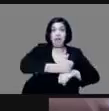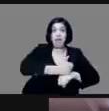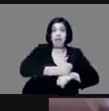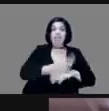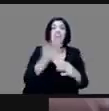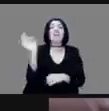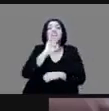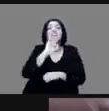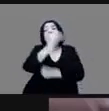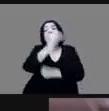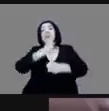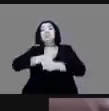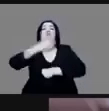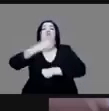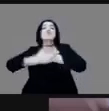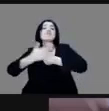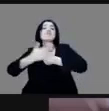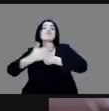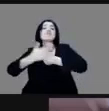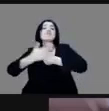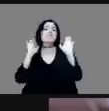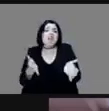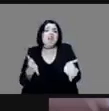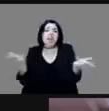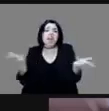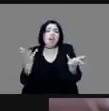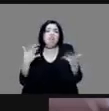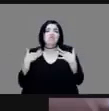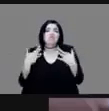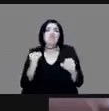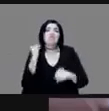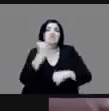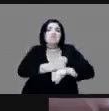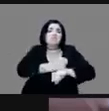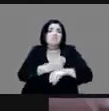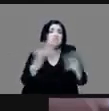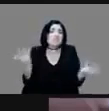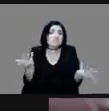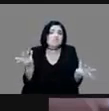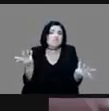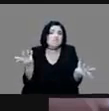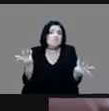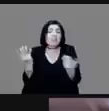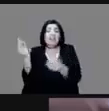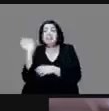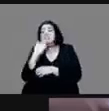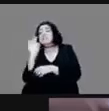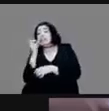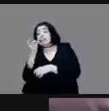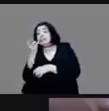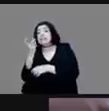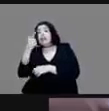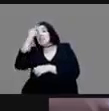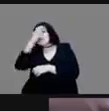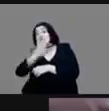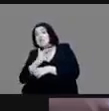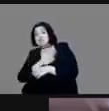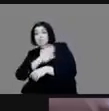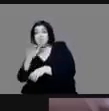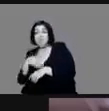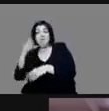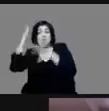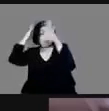se hubiera llevado a cabo o si Cortés es destruido esa noche triste por Huitlagua seguramente al siguiente año